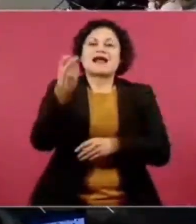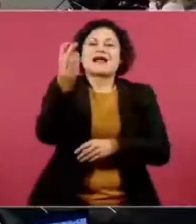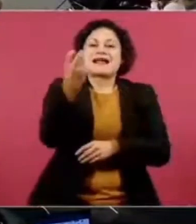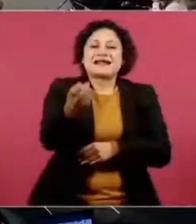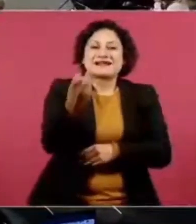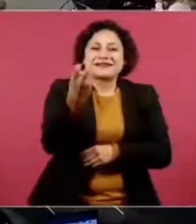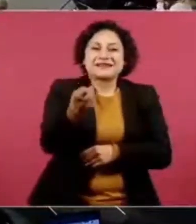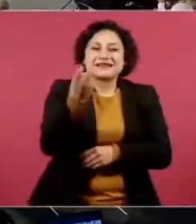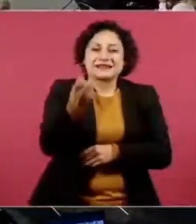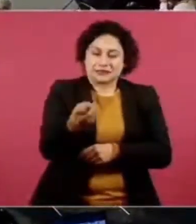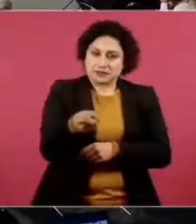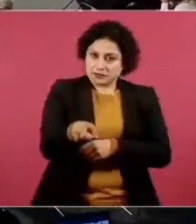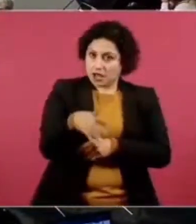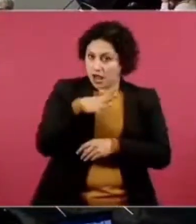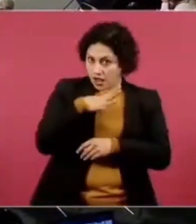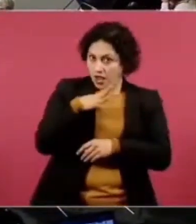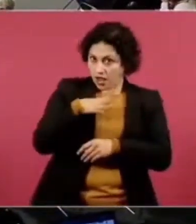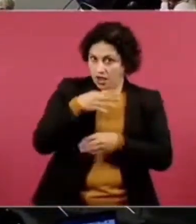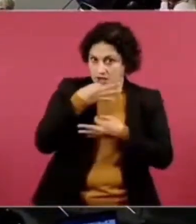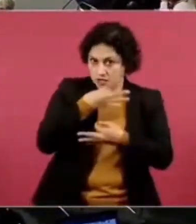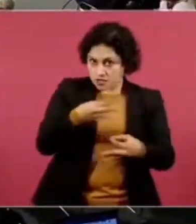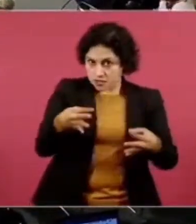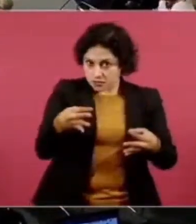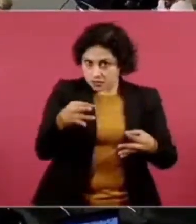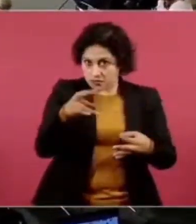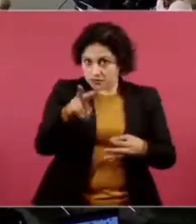el mensaje. A ver.